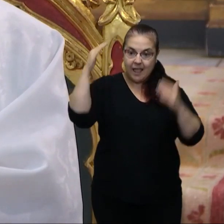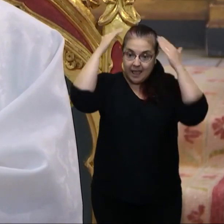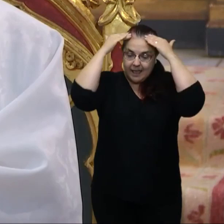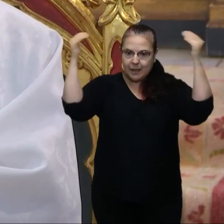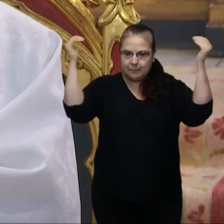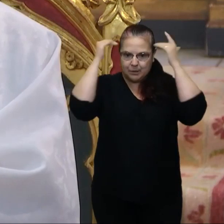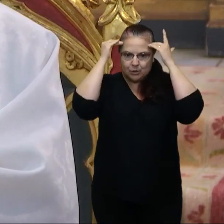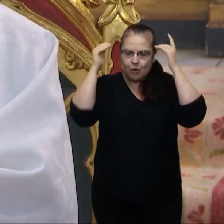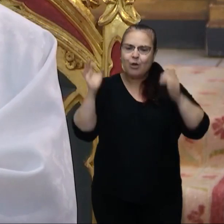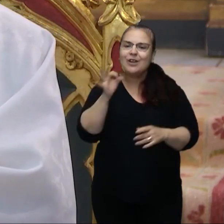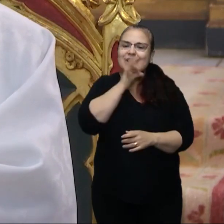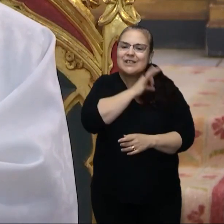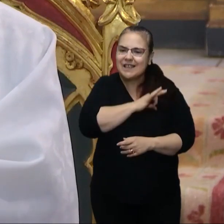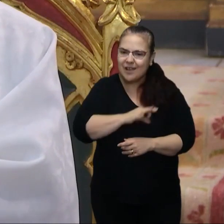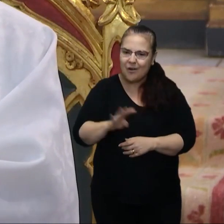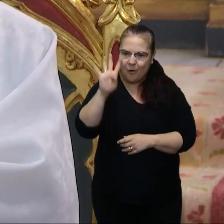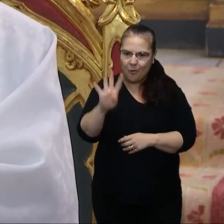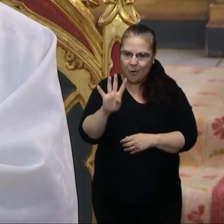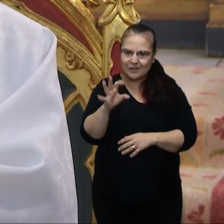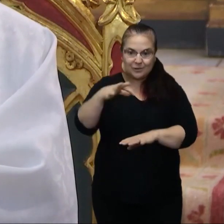IV y doctor de la Iglesia.